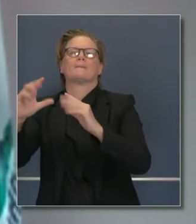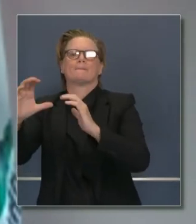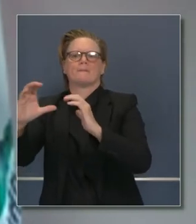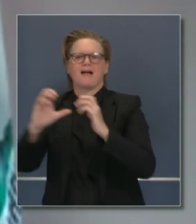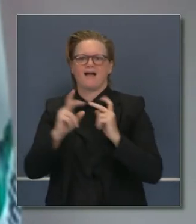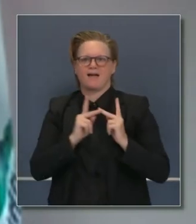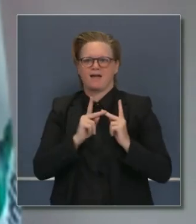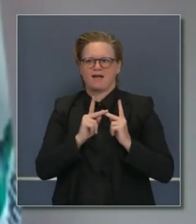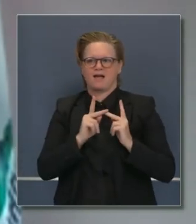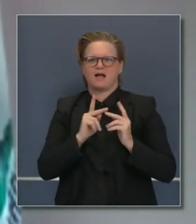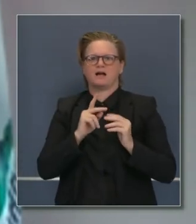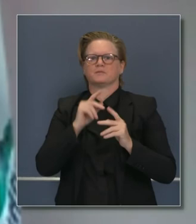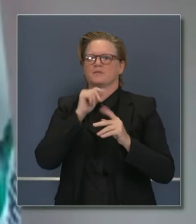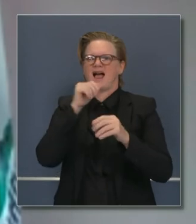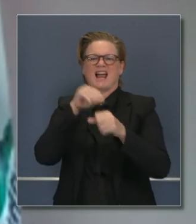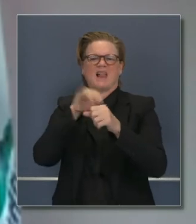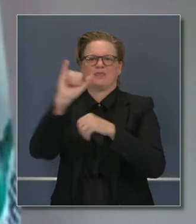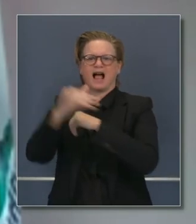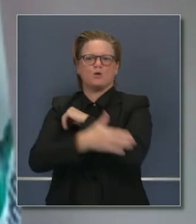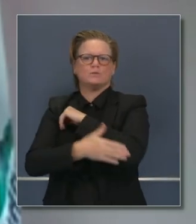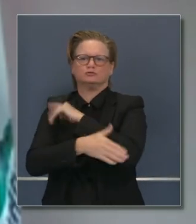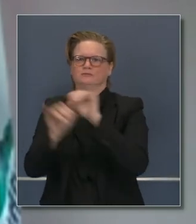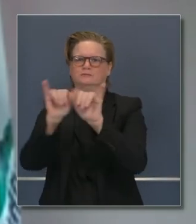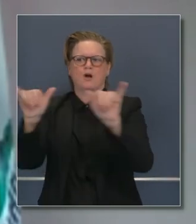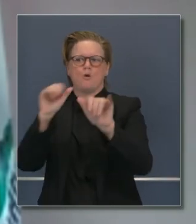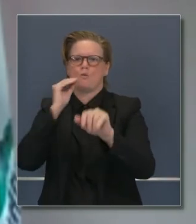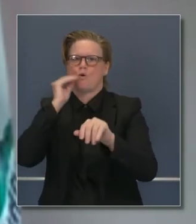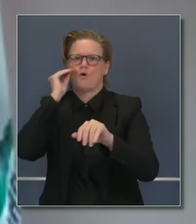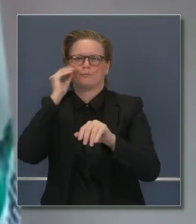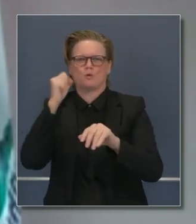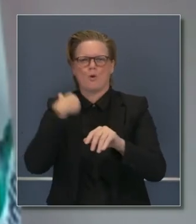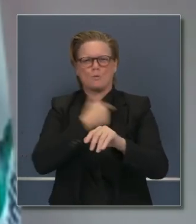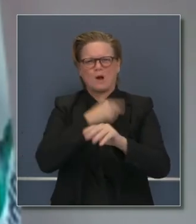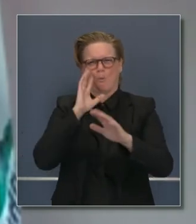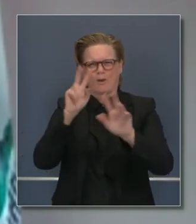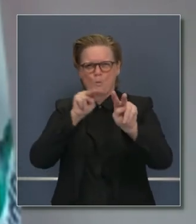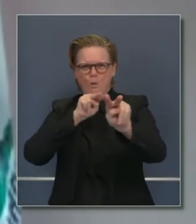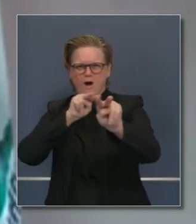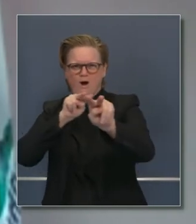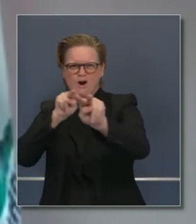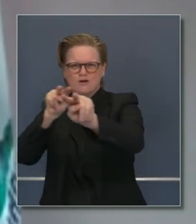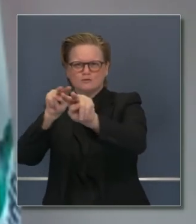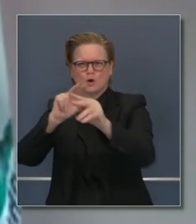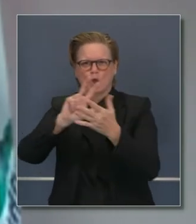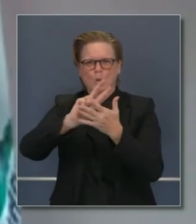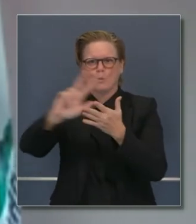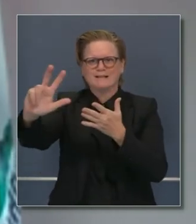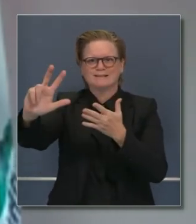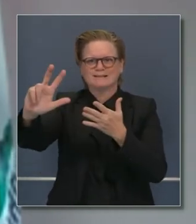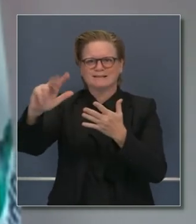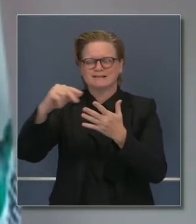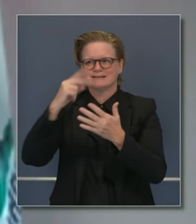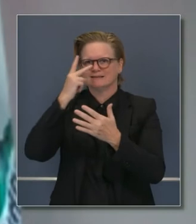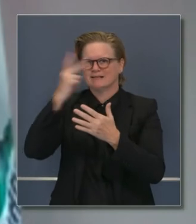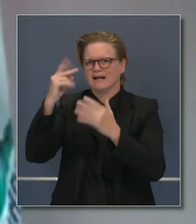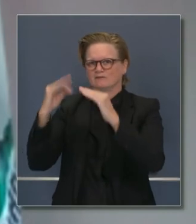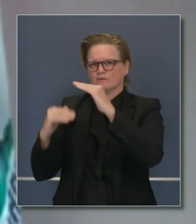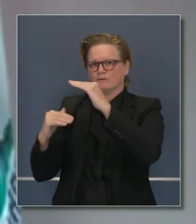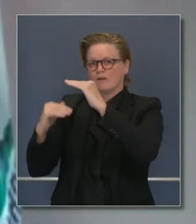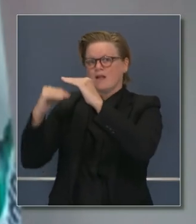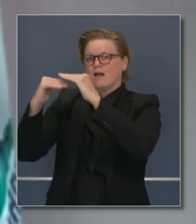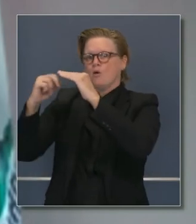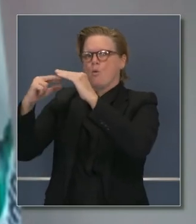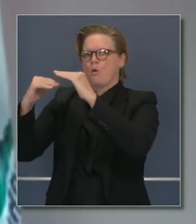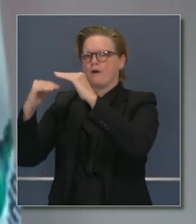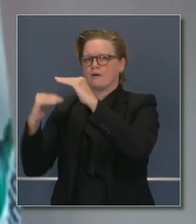unidades de cuidados intensivos y los hospitales en esas regiones unas cuatro semanas después de eso. Y eso es porque sabemos que los casos hoy